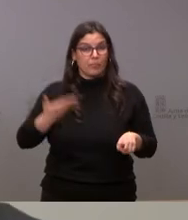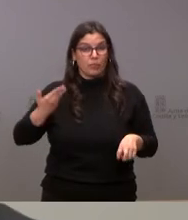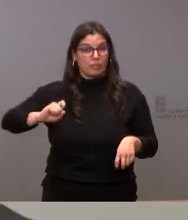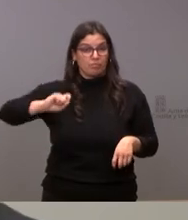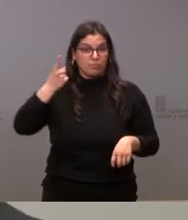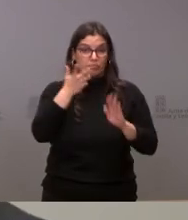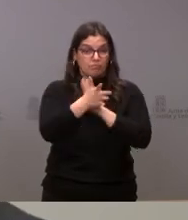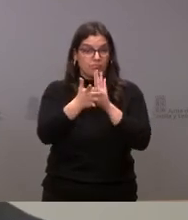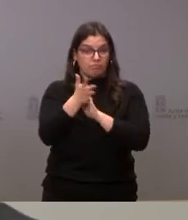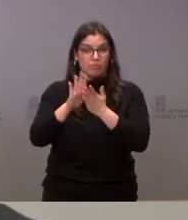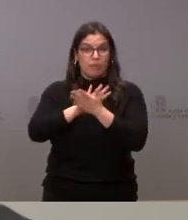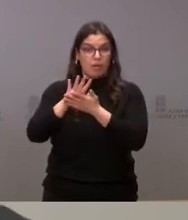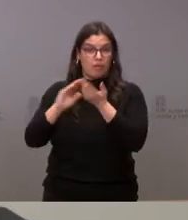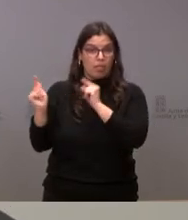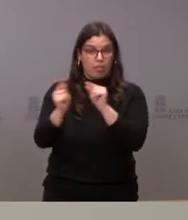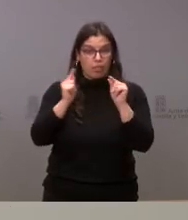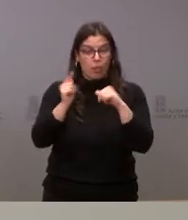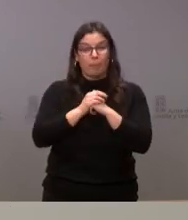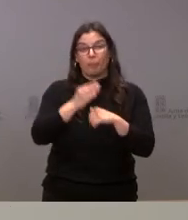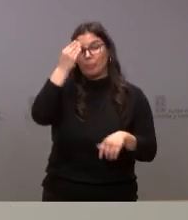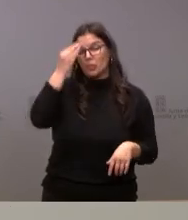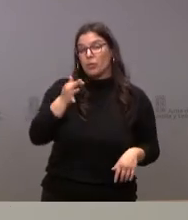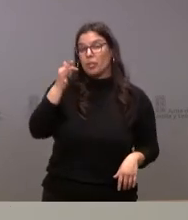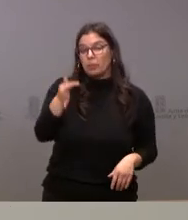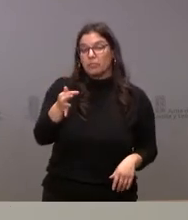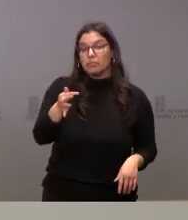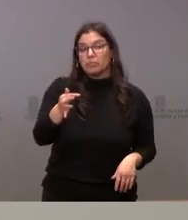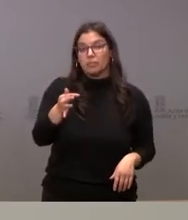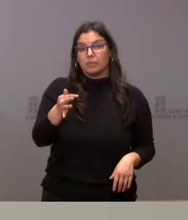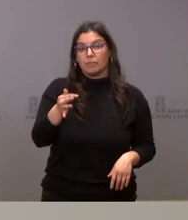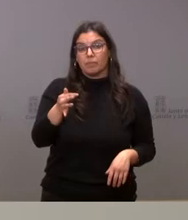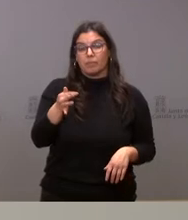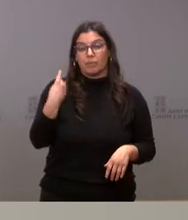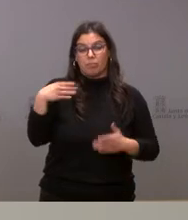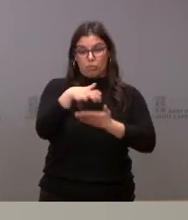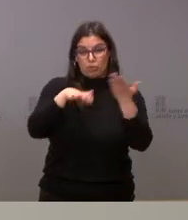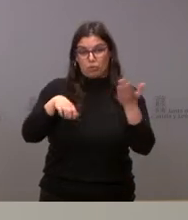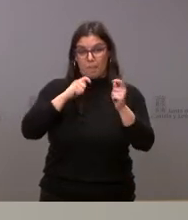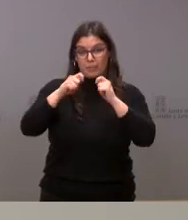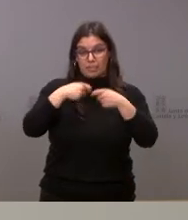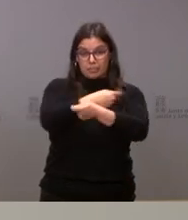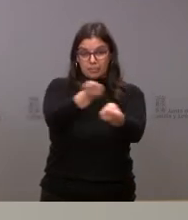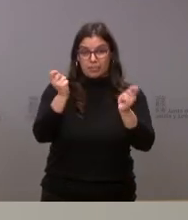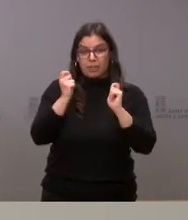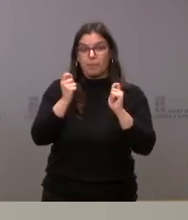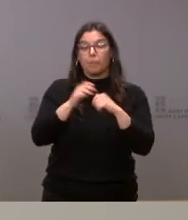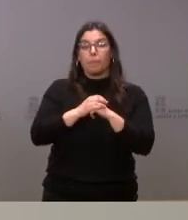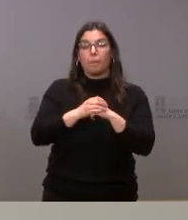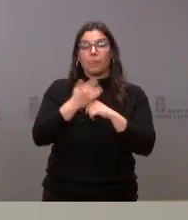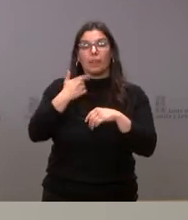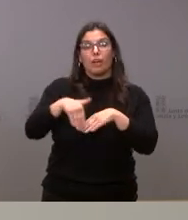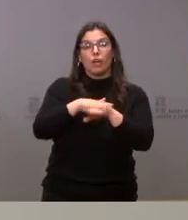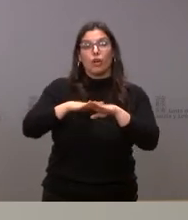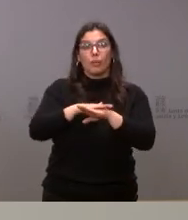que hemos relatado y creo que, además, en las notas de prensa que el Gobierno ha sacado, al efecto viene la relación